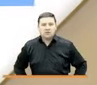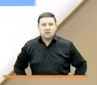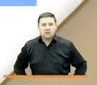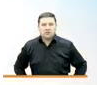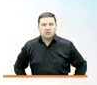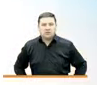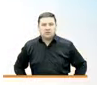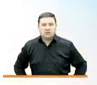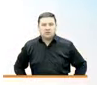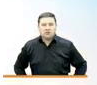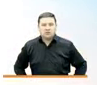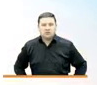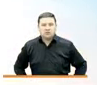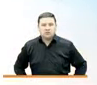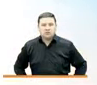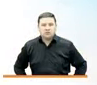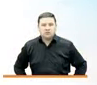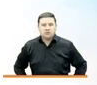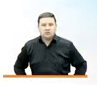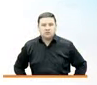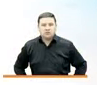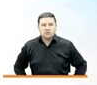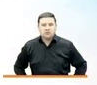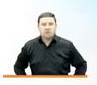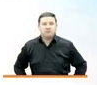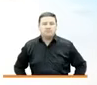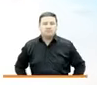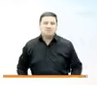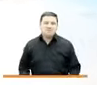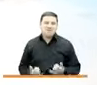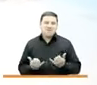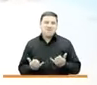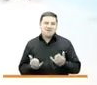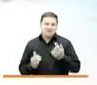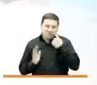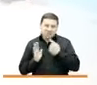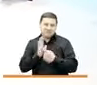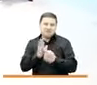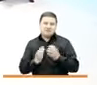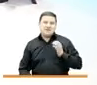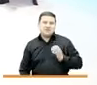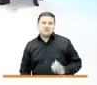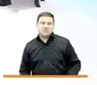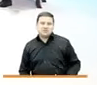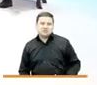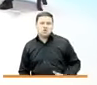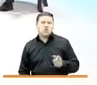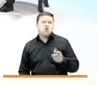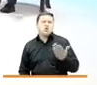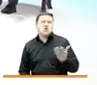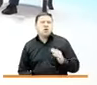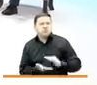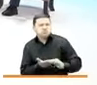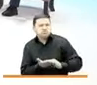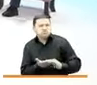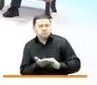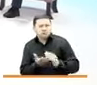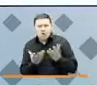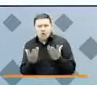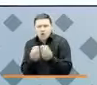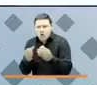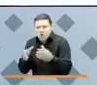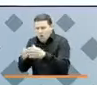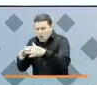y vamos con ahora vamos a mostrar a la ciudadanía cómo la reparación colectiva y los